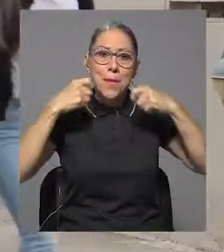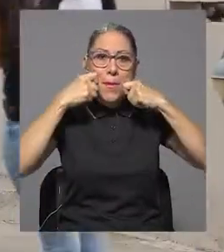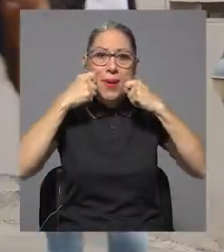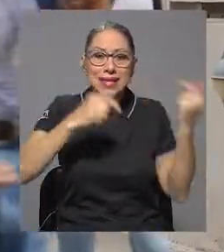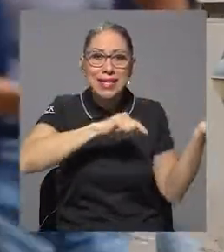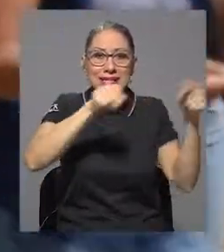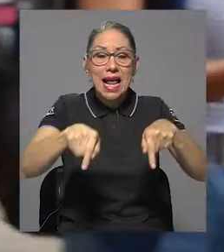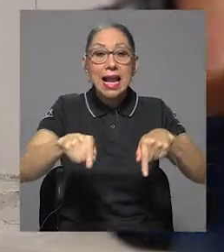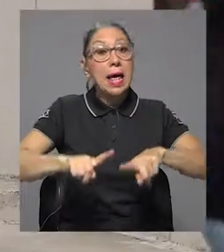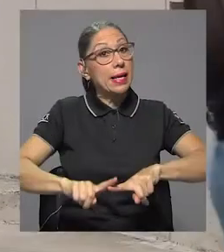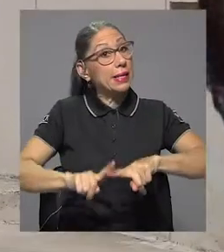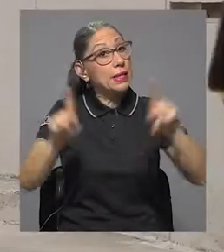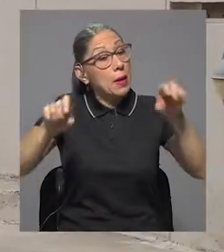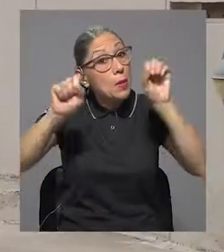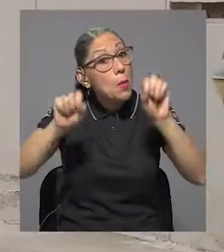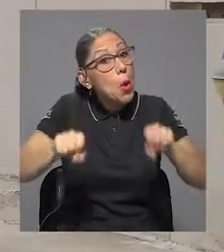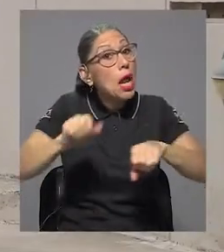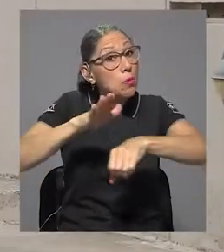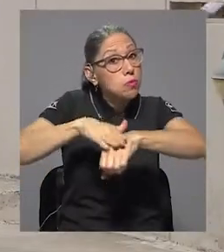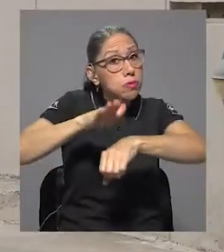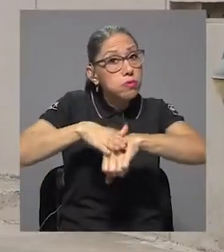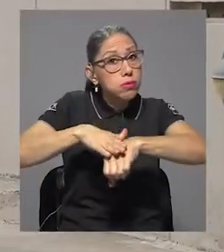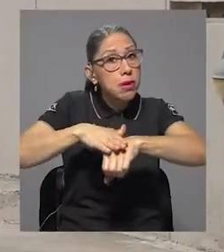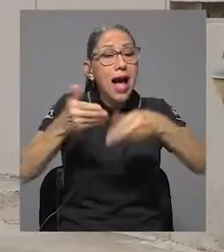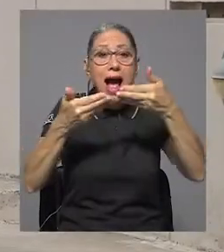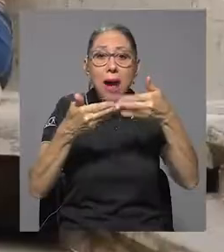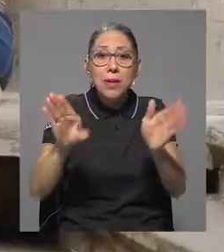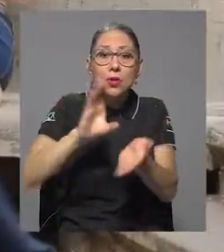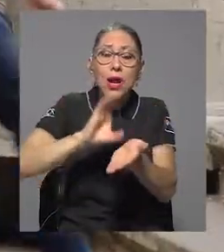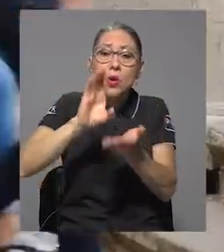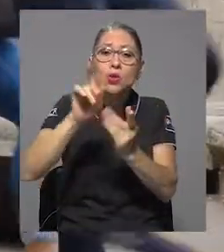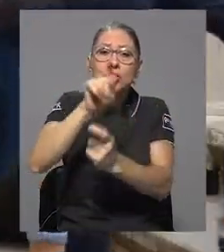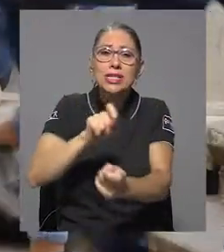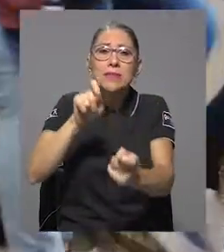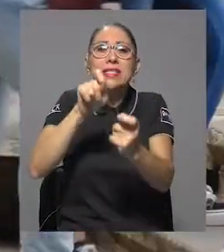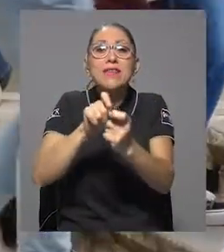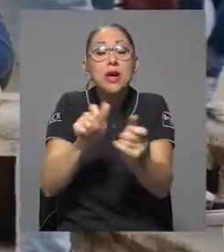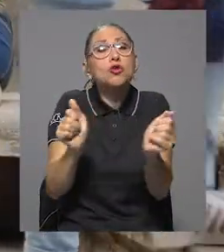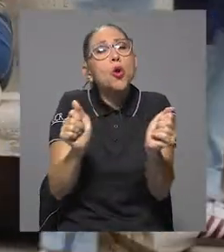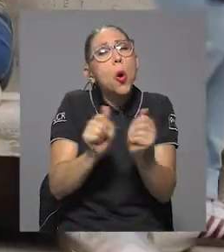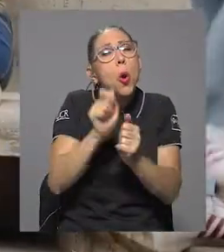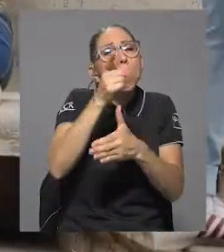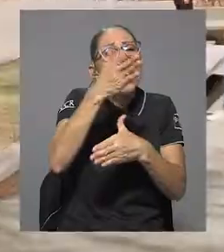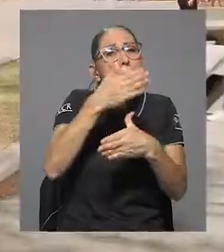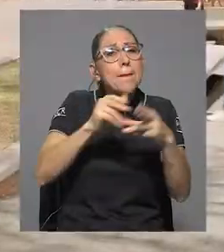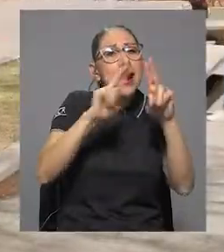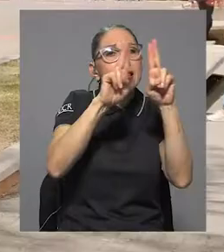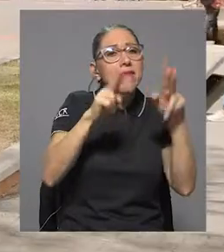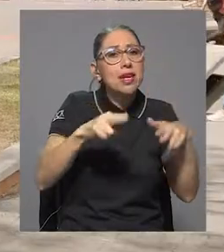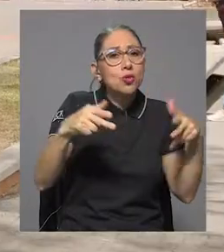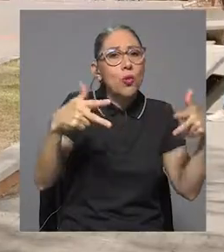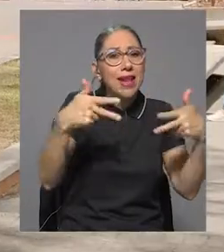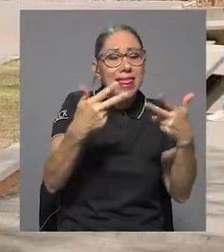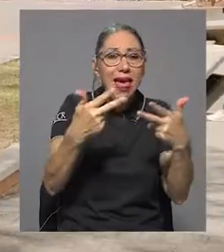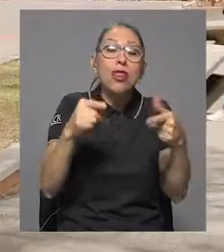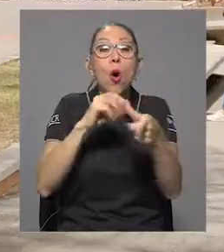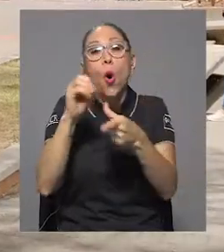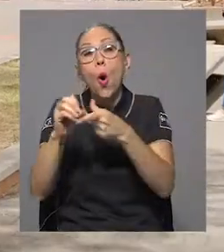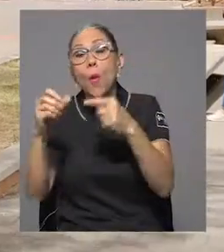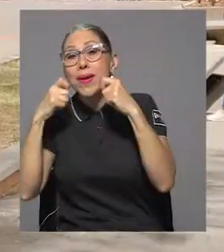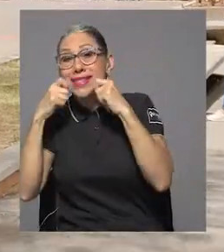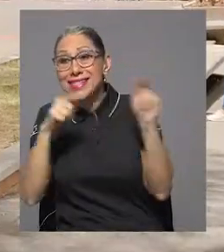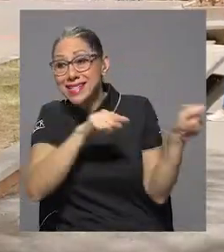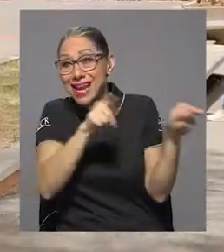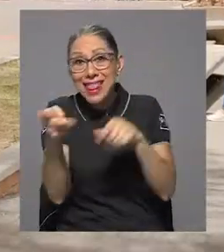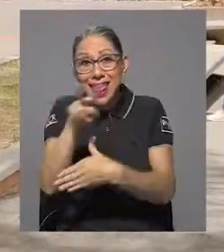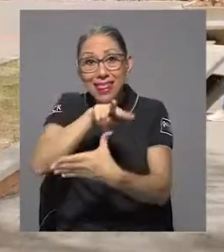se podrá autorizar la apertura de cursos específicos con algún grado de virtualidad cuando exista una justificación